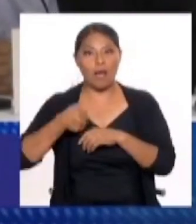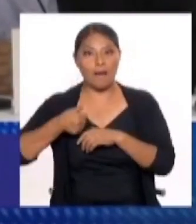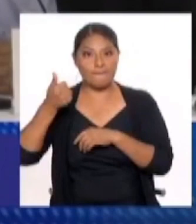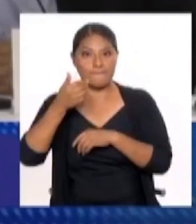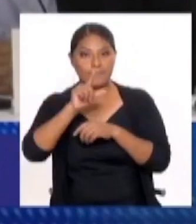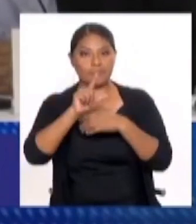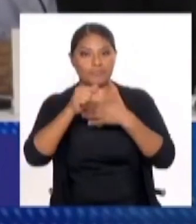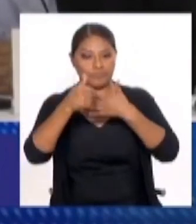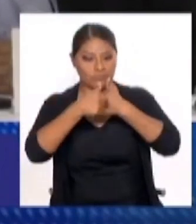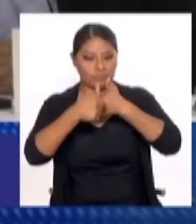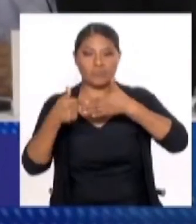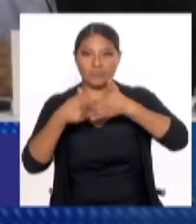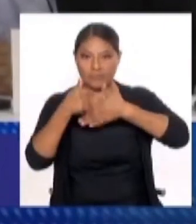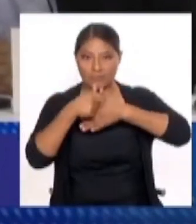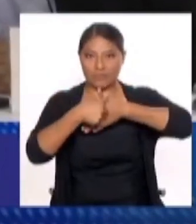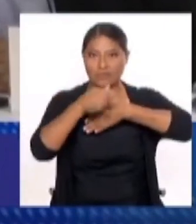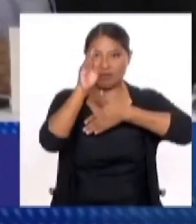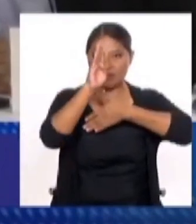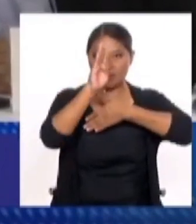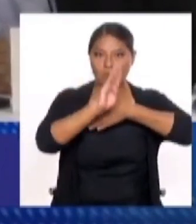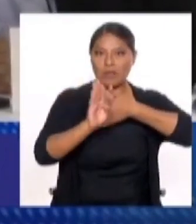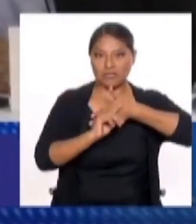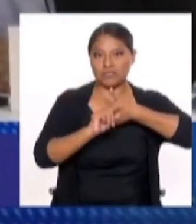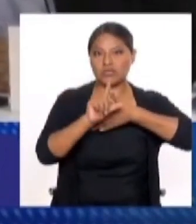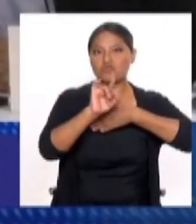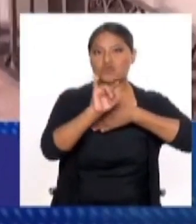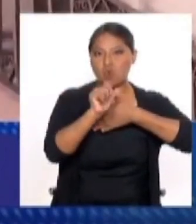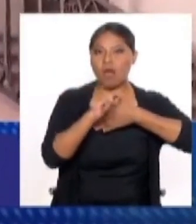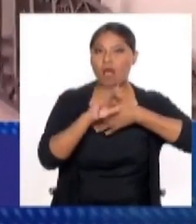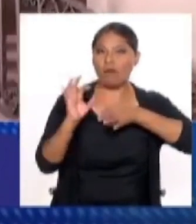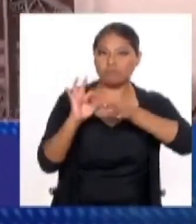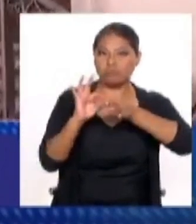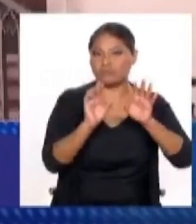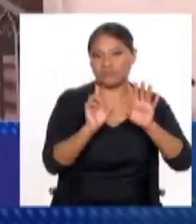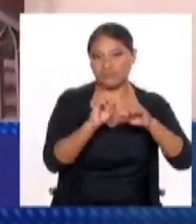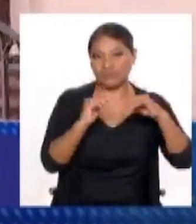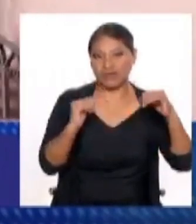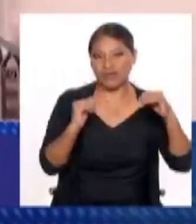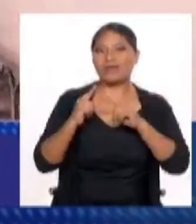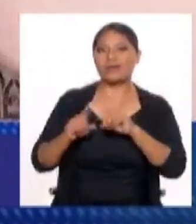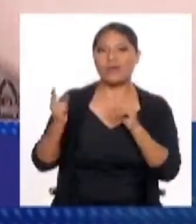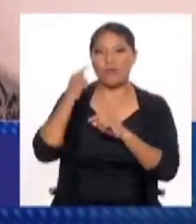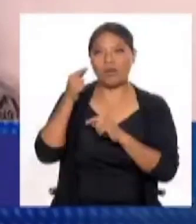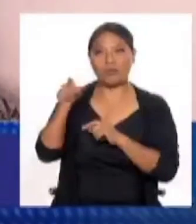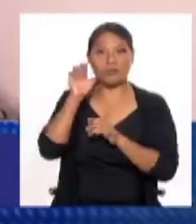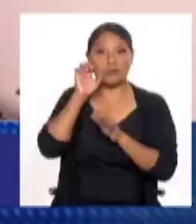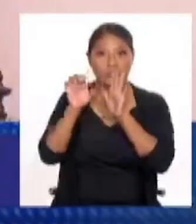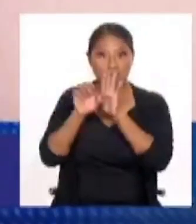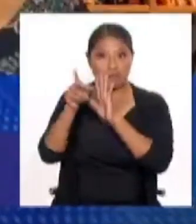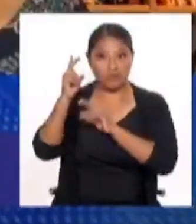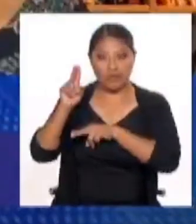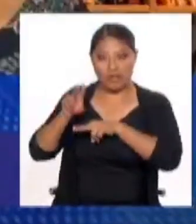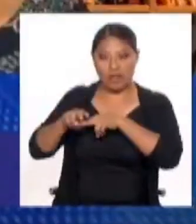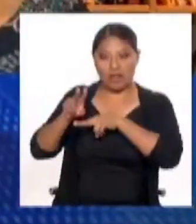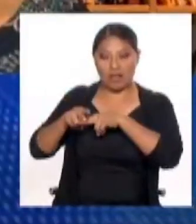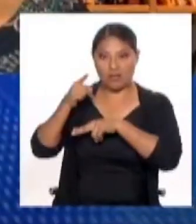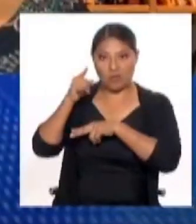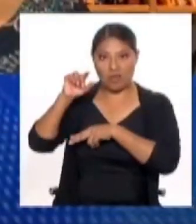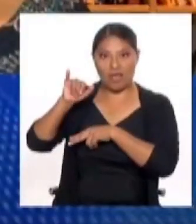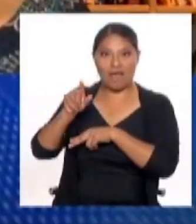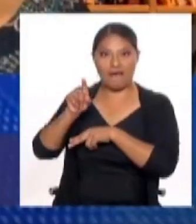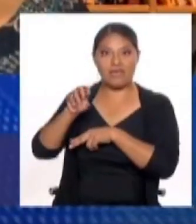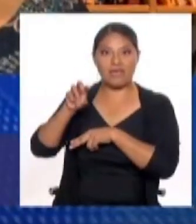Lula, pero acá en Brasil. Pero probablemente, por ejemplo, tú tienes un ejemplo muy claro en Argentina, con Javier Milei